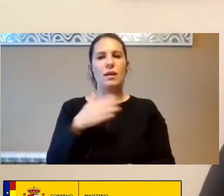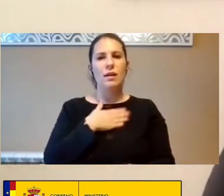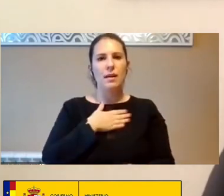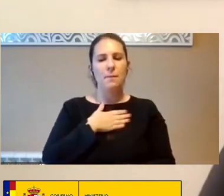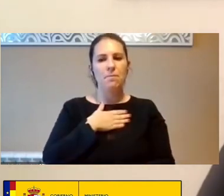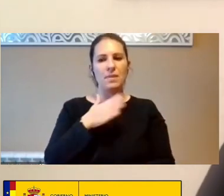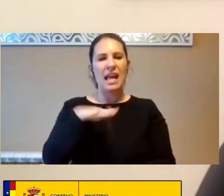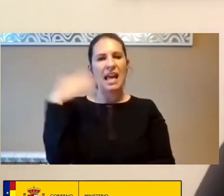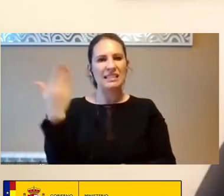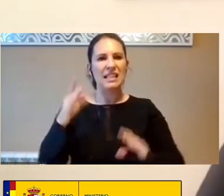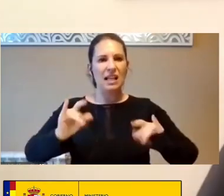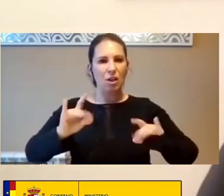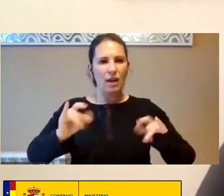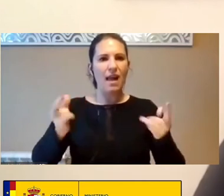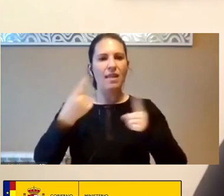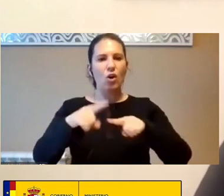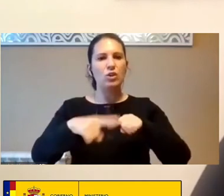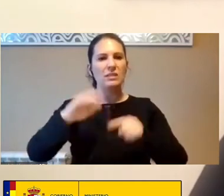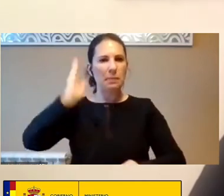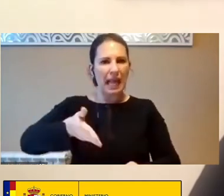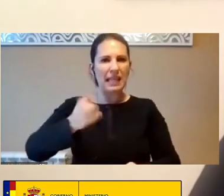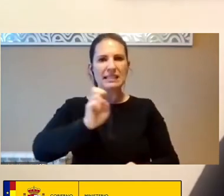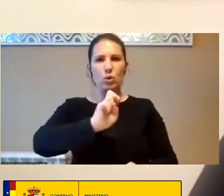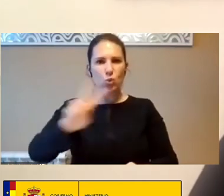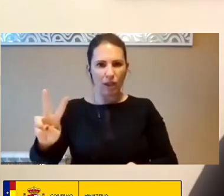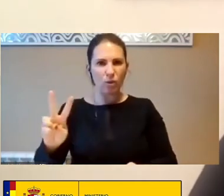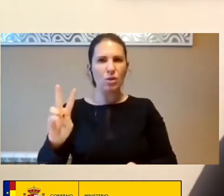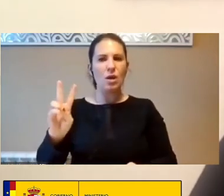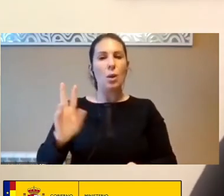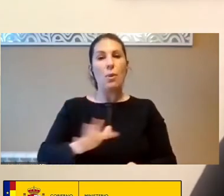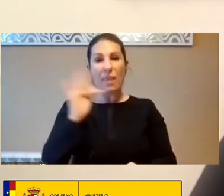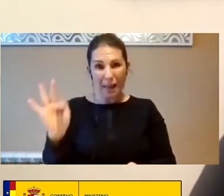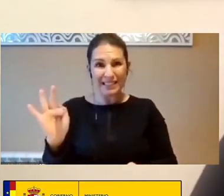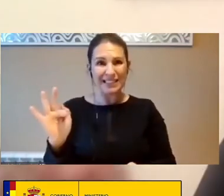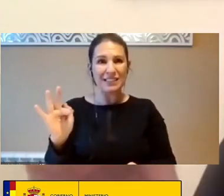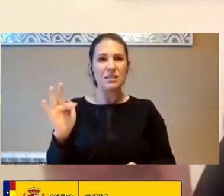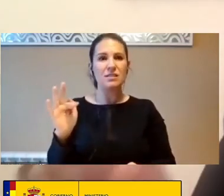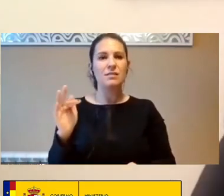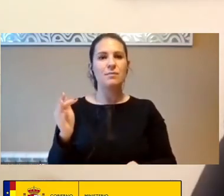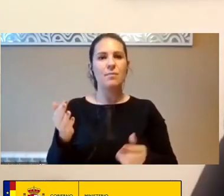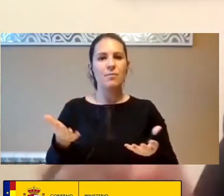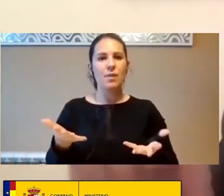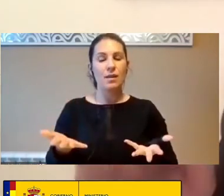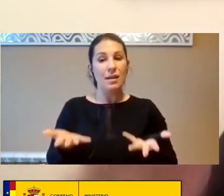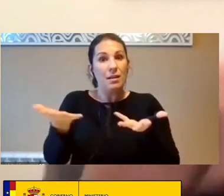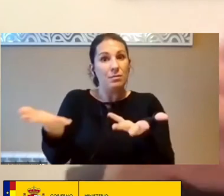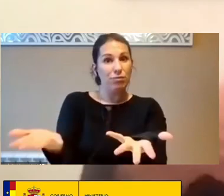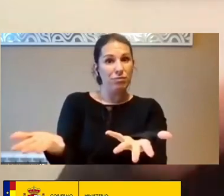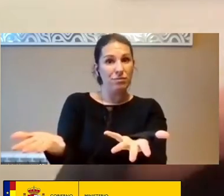Ejercicio De Acciones Penales Estados Unidos Sino Que Estamos Dándole El Acceso